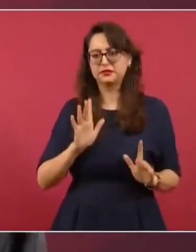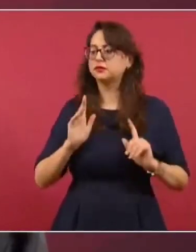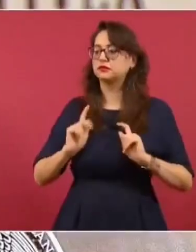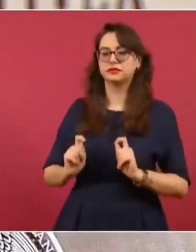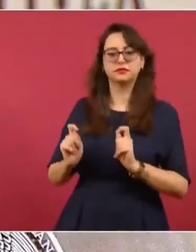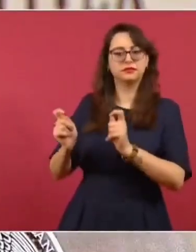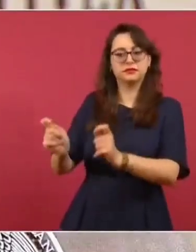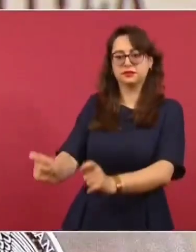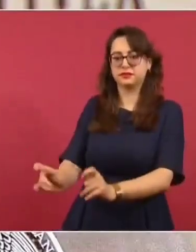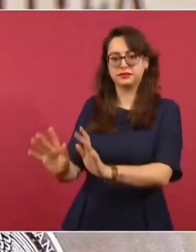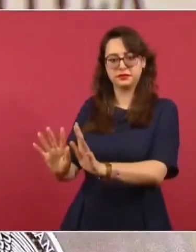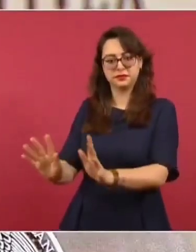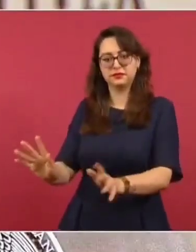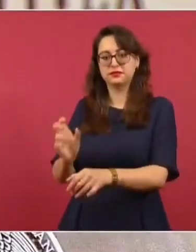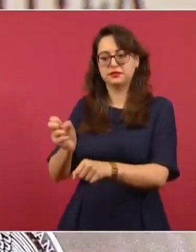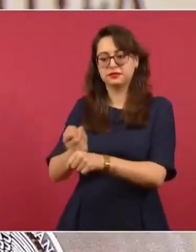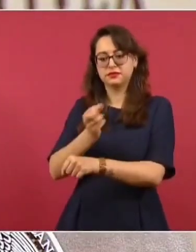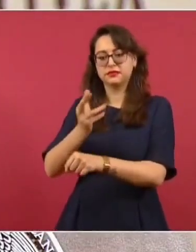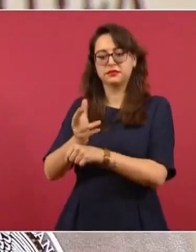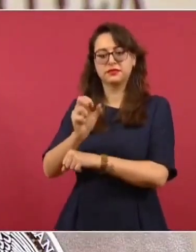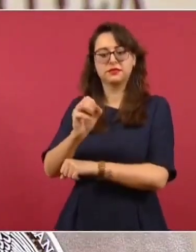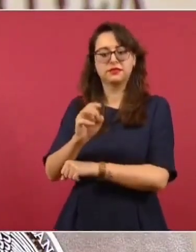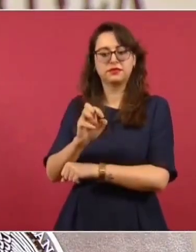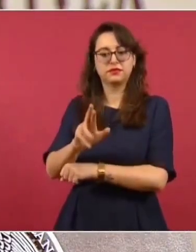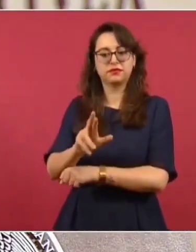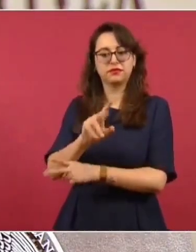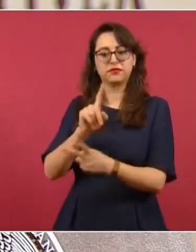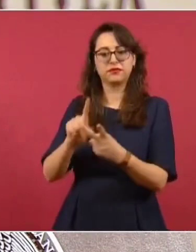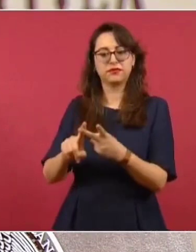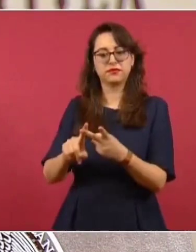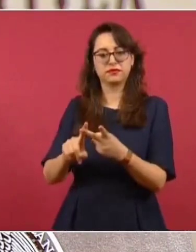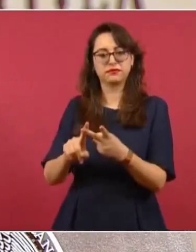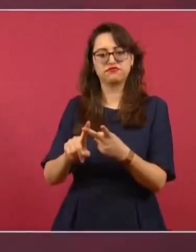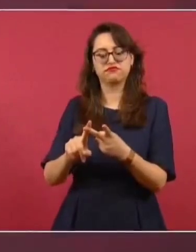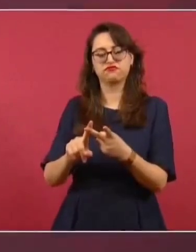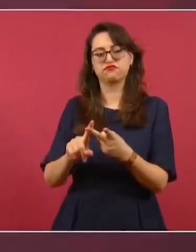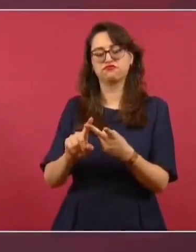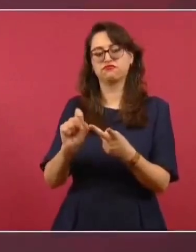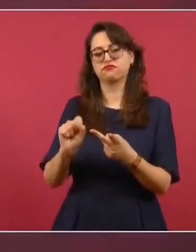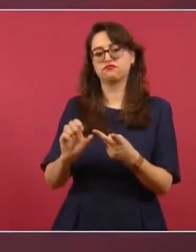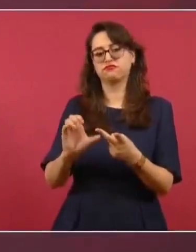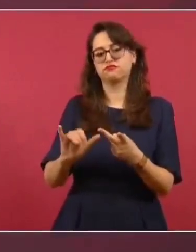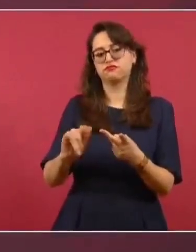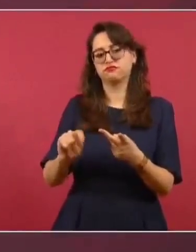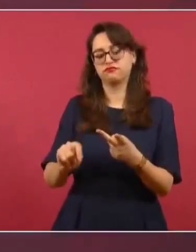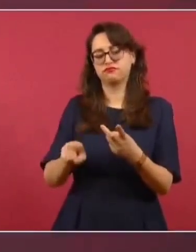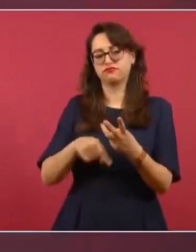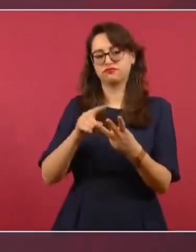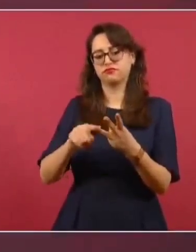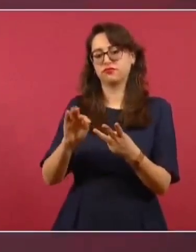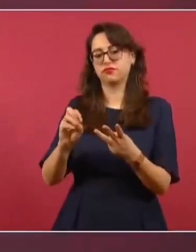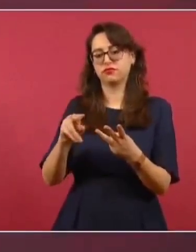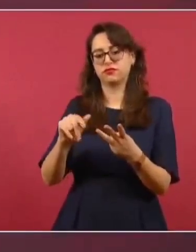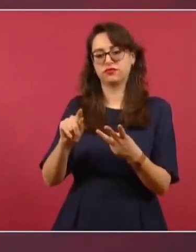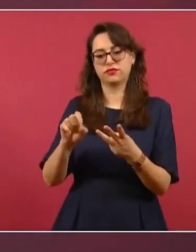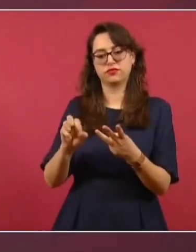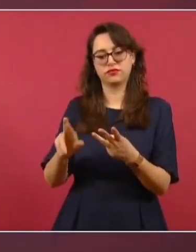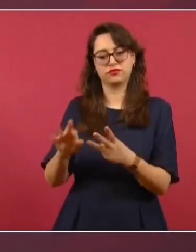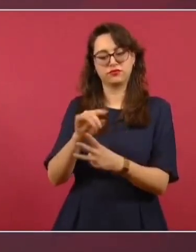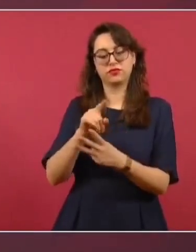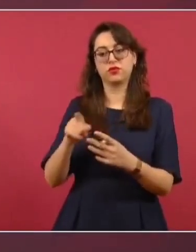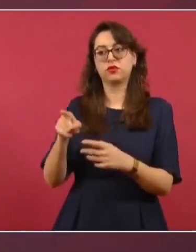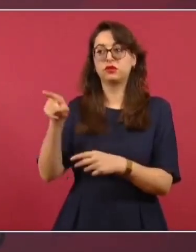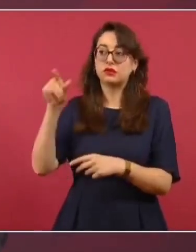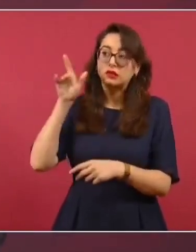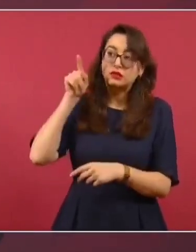cargo del secretario de Marina y del secretario de Comunicaciones y del director general de Fonatur, que se llevara a cabo la última